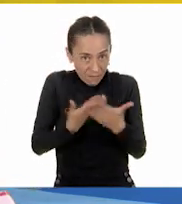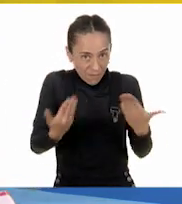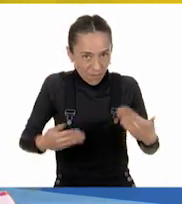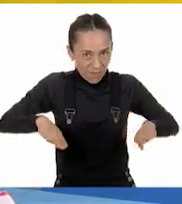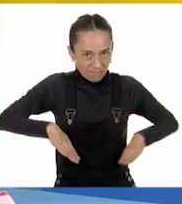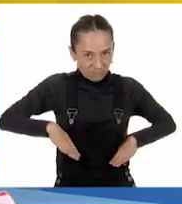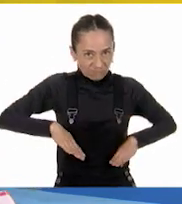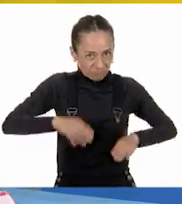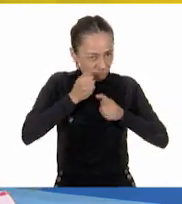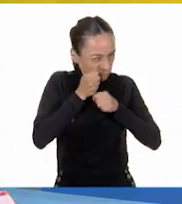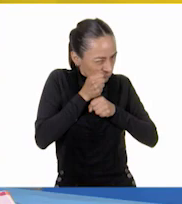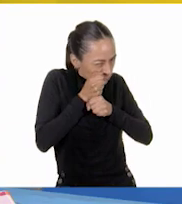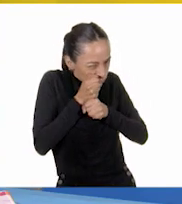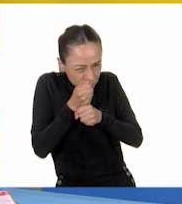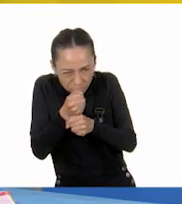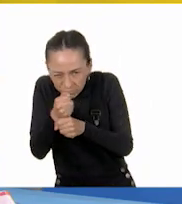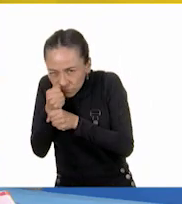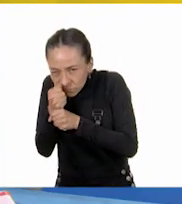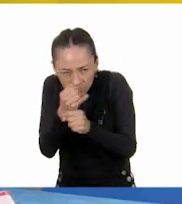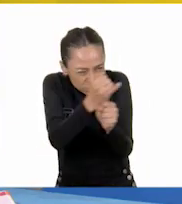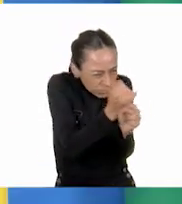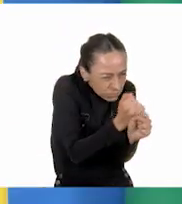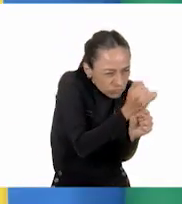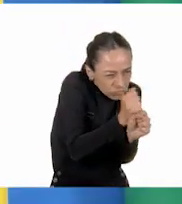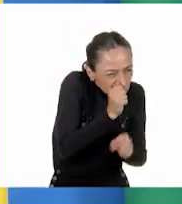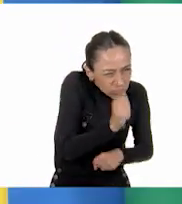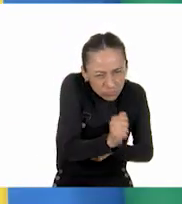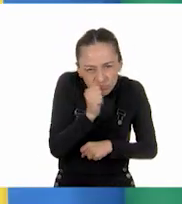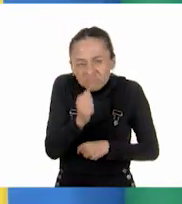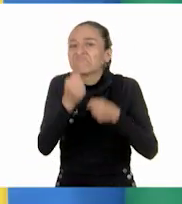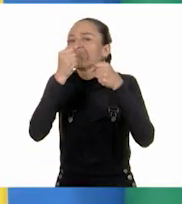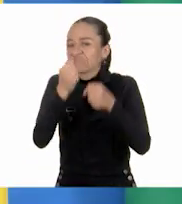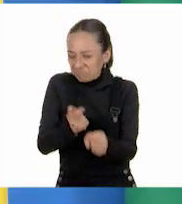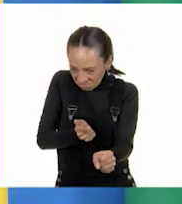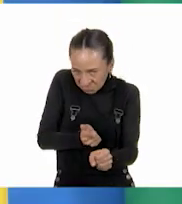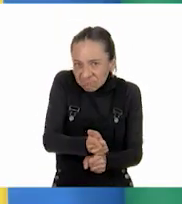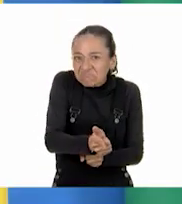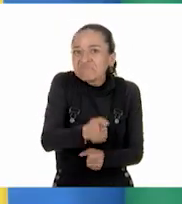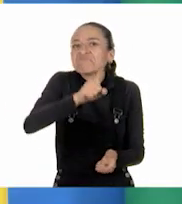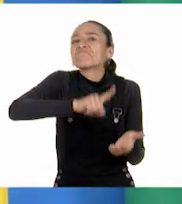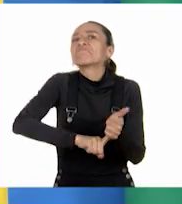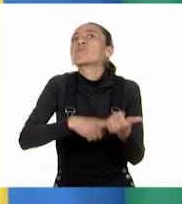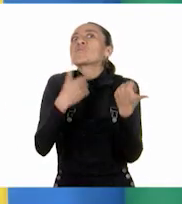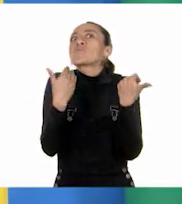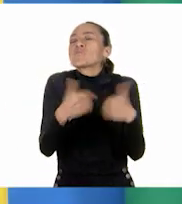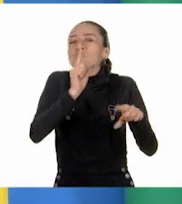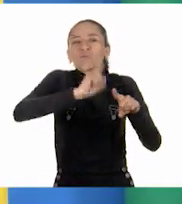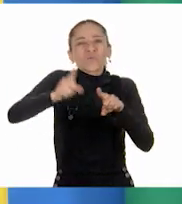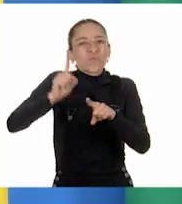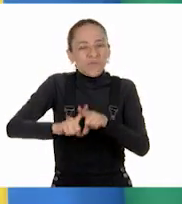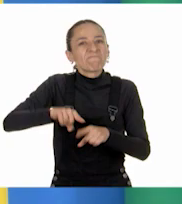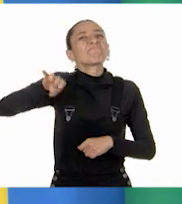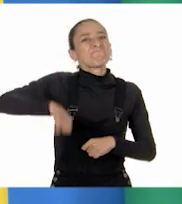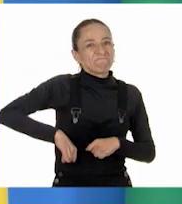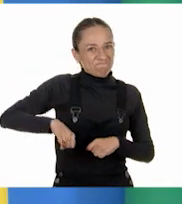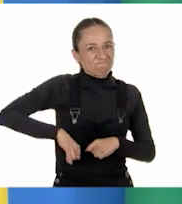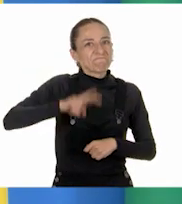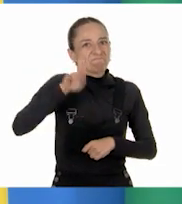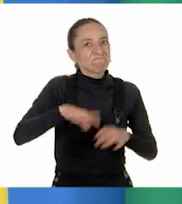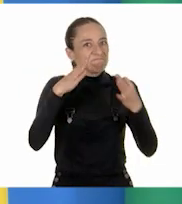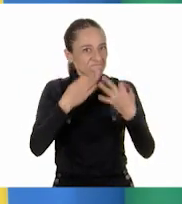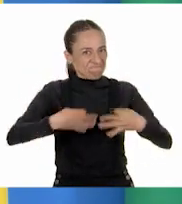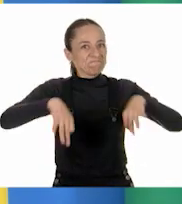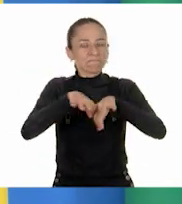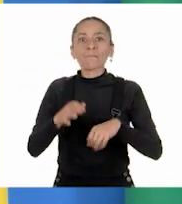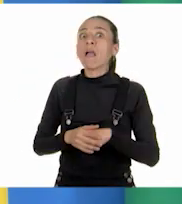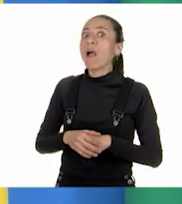encontraremos cosas muy interesantes. Entonces es muy, pero muy importante que tengas